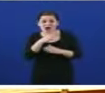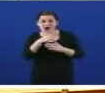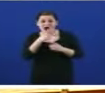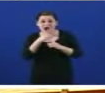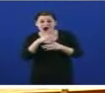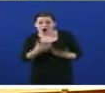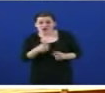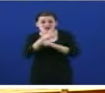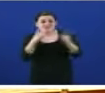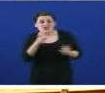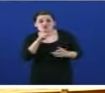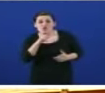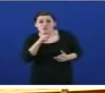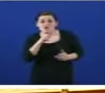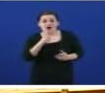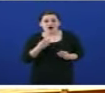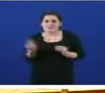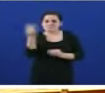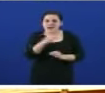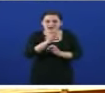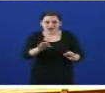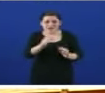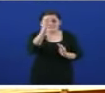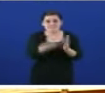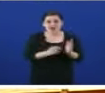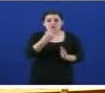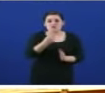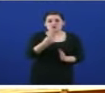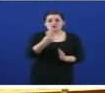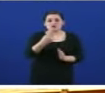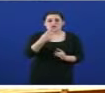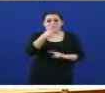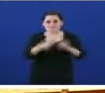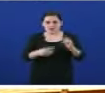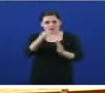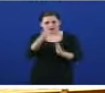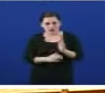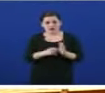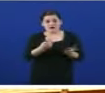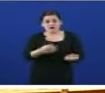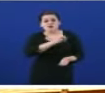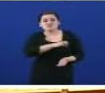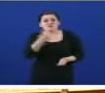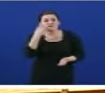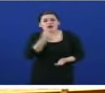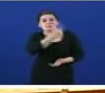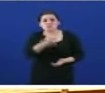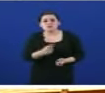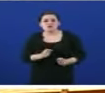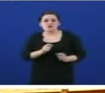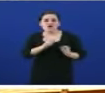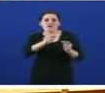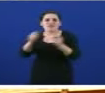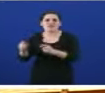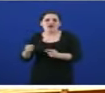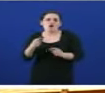partida non somedra senón que baixa casi un 12,5%. Parece lle que ir polo bon camiño a reducir o orzamento para bolsas,